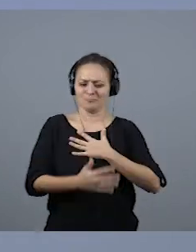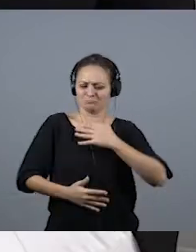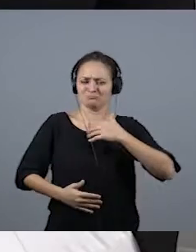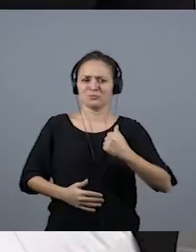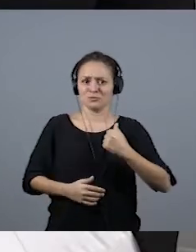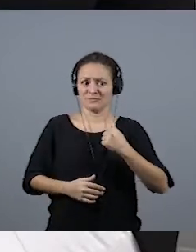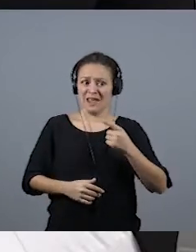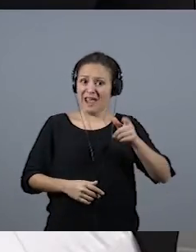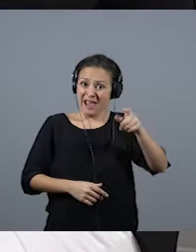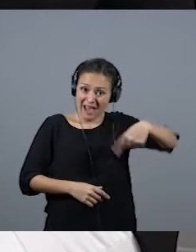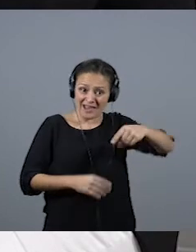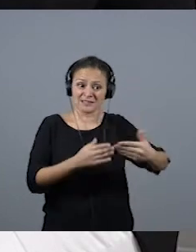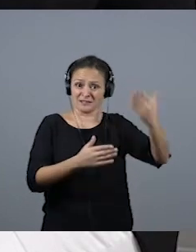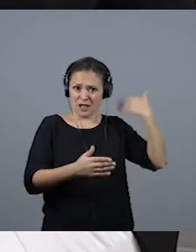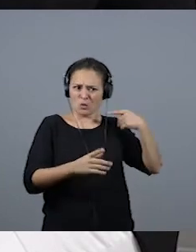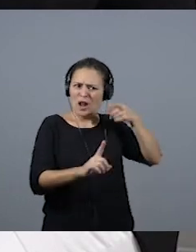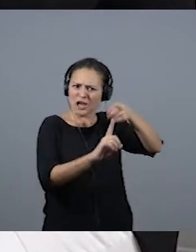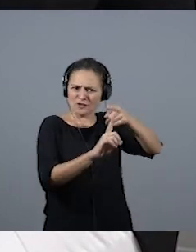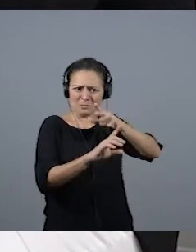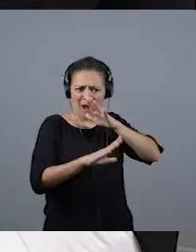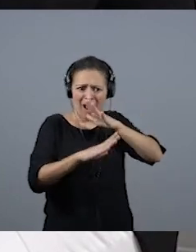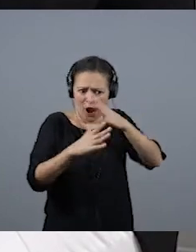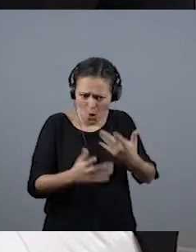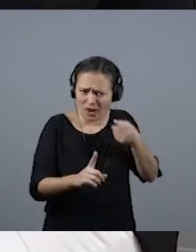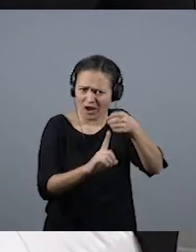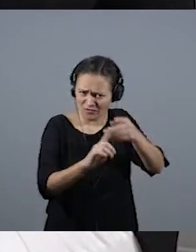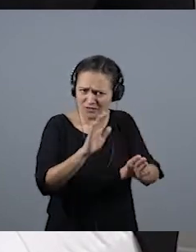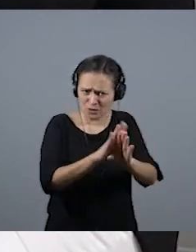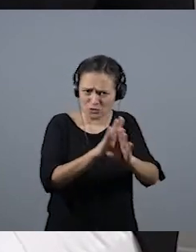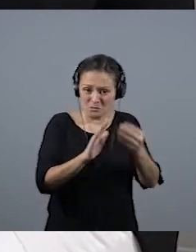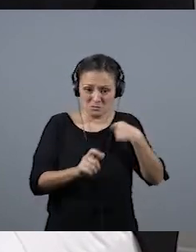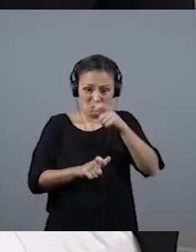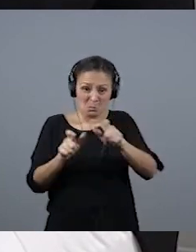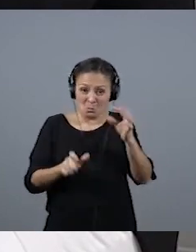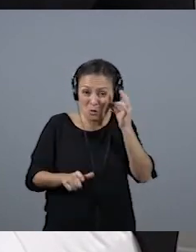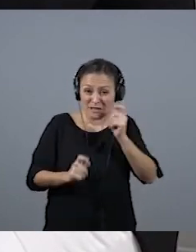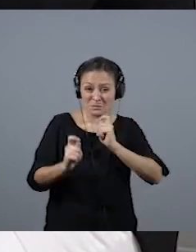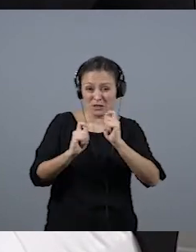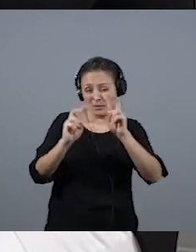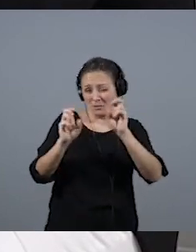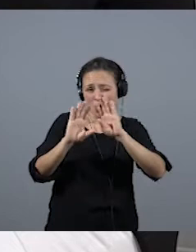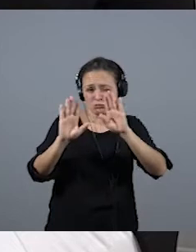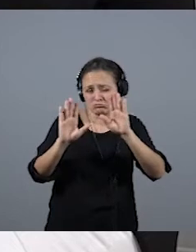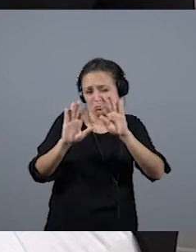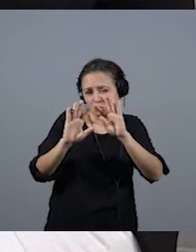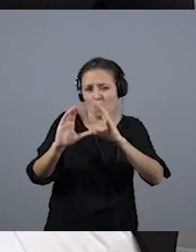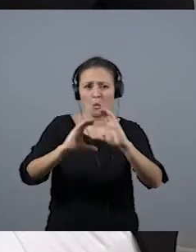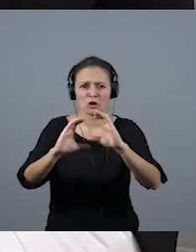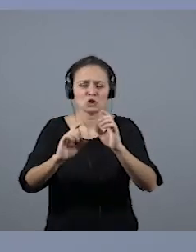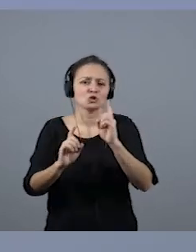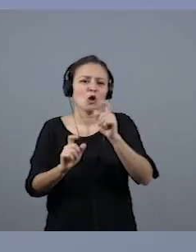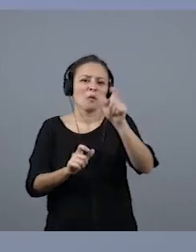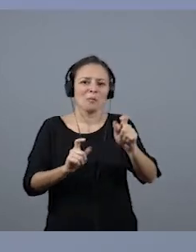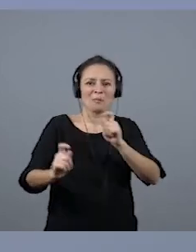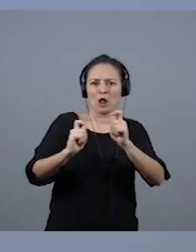referentes para muchas otras periodistas y muchas otras mujeres que dentro del mundo de la comunicación no necesariamente comunicadoras, sino